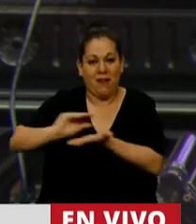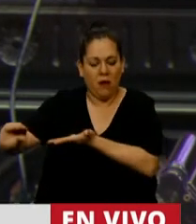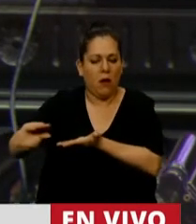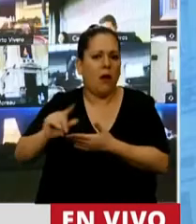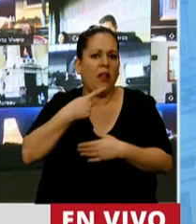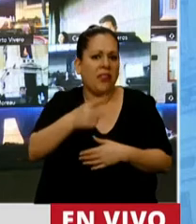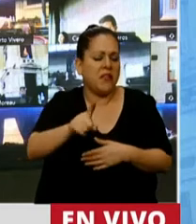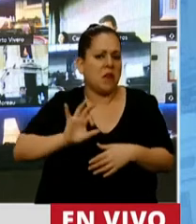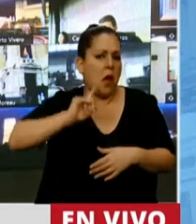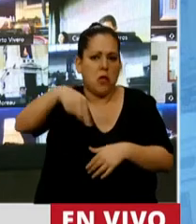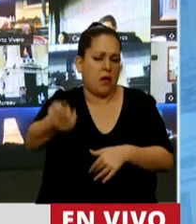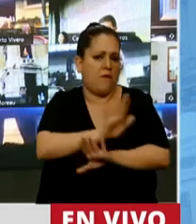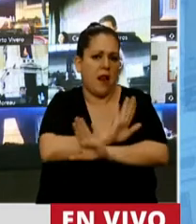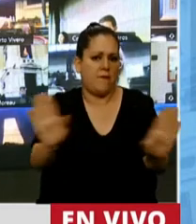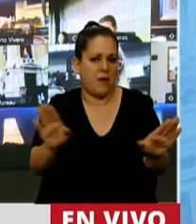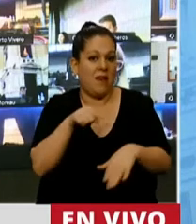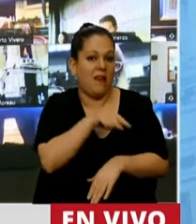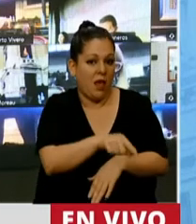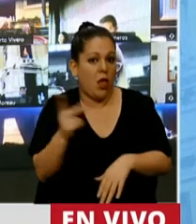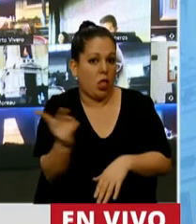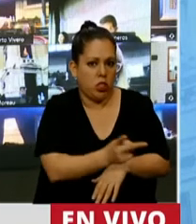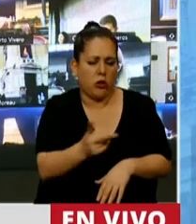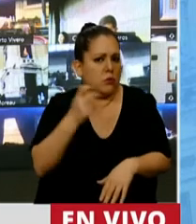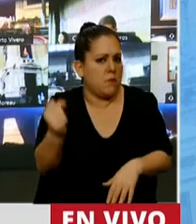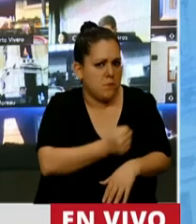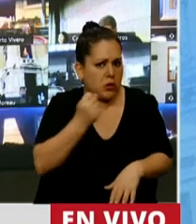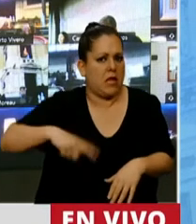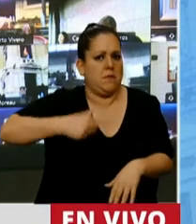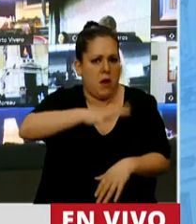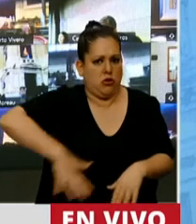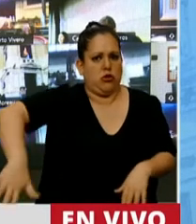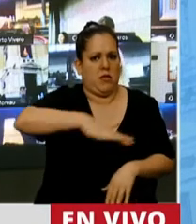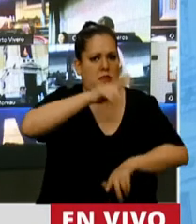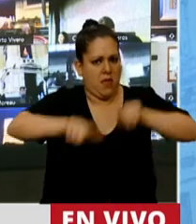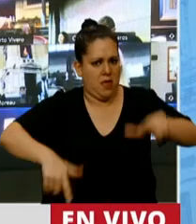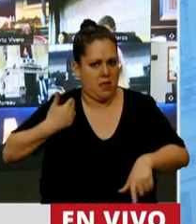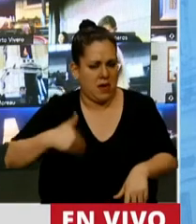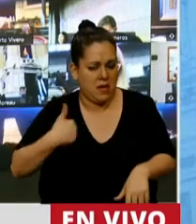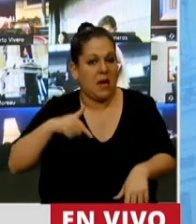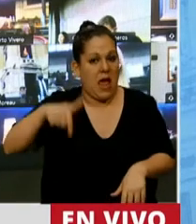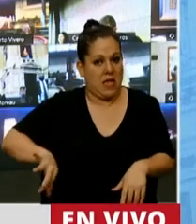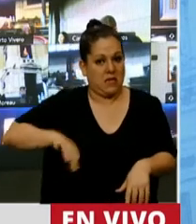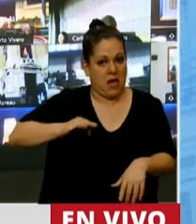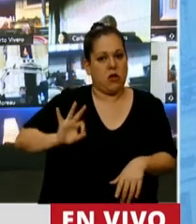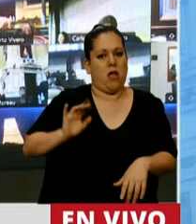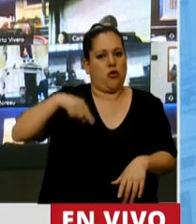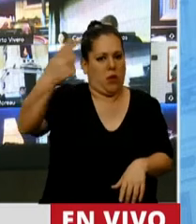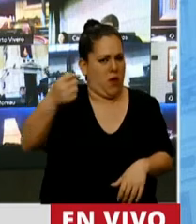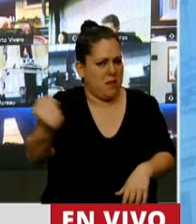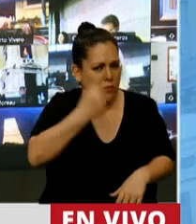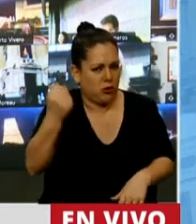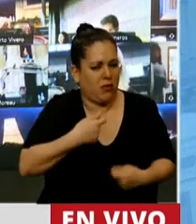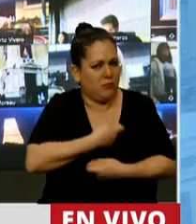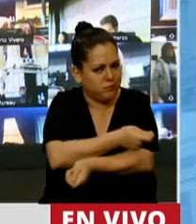son importantísimas para la sociedad argentina, tanto este año como el año que viene. Cuando se prevé que los